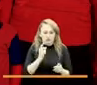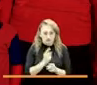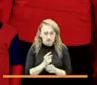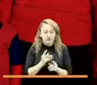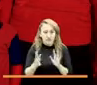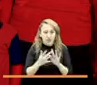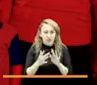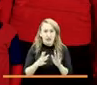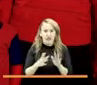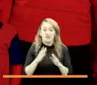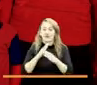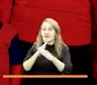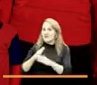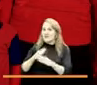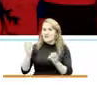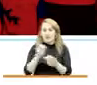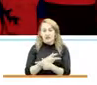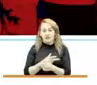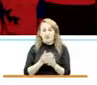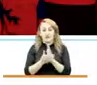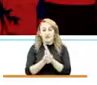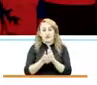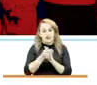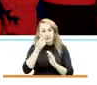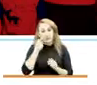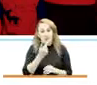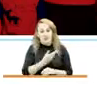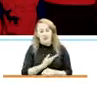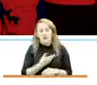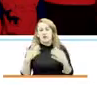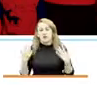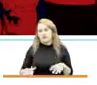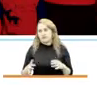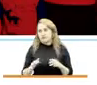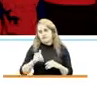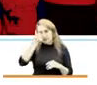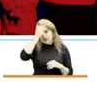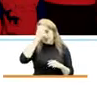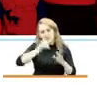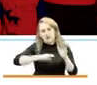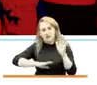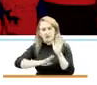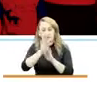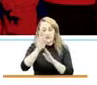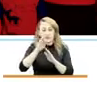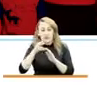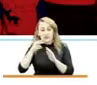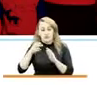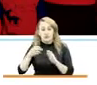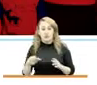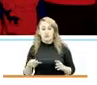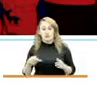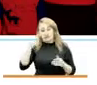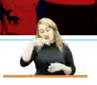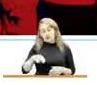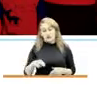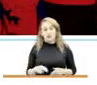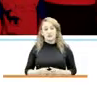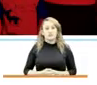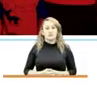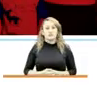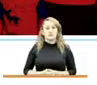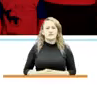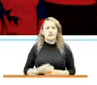violencias y las habilidades parentales que son vitales para el desarrollo de nuestros hijos. Y que realmente